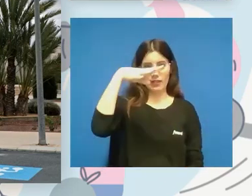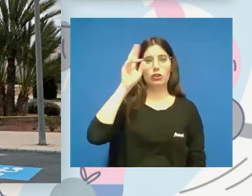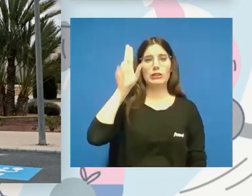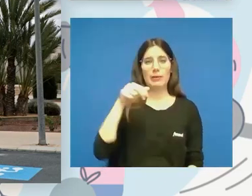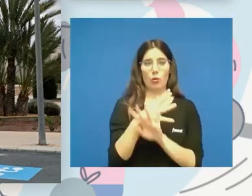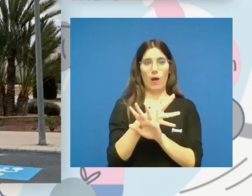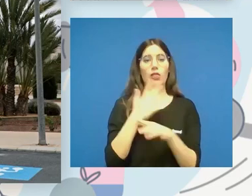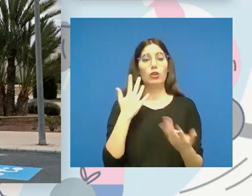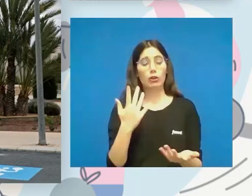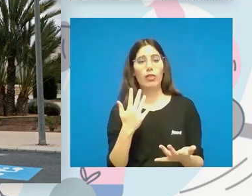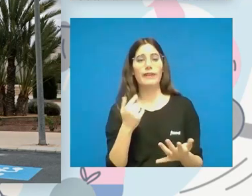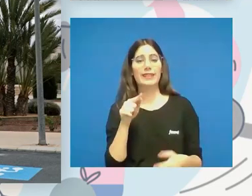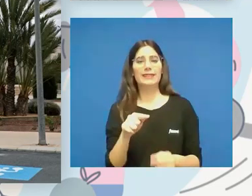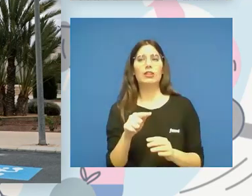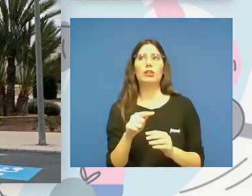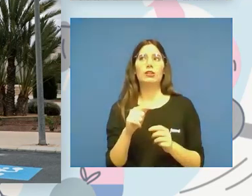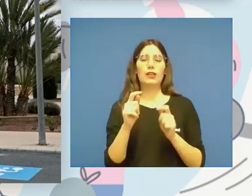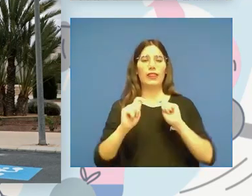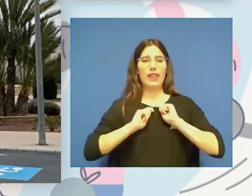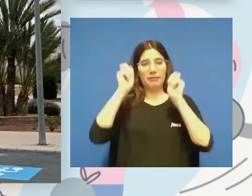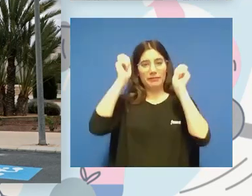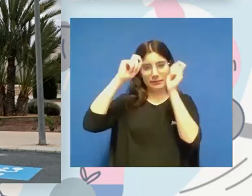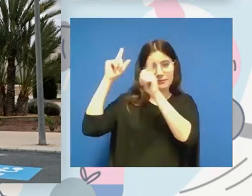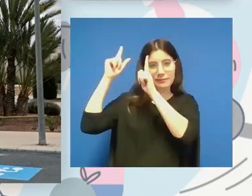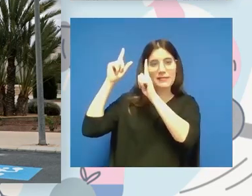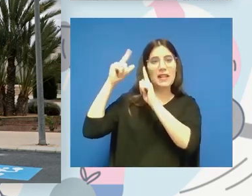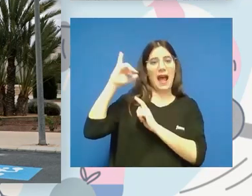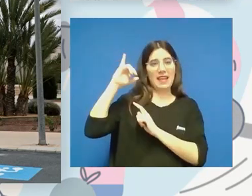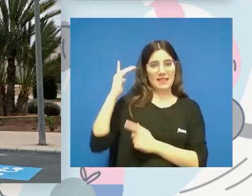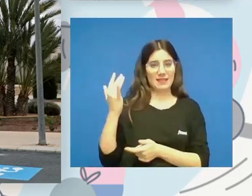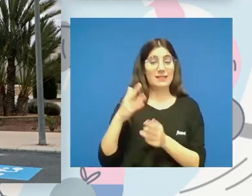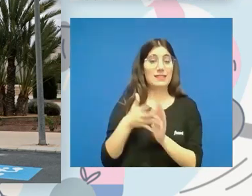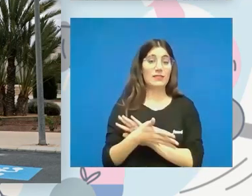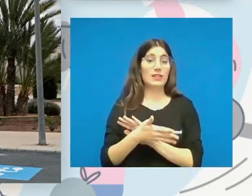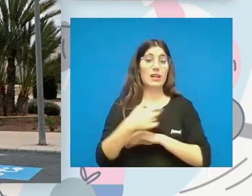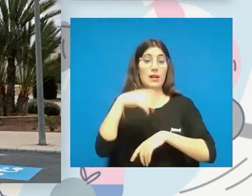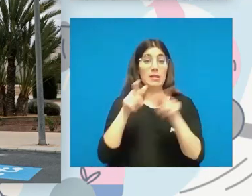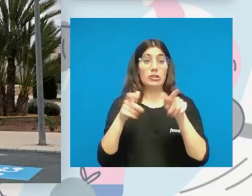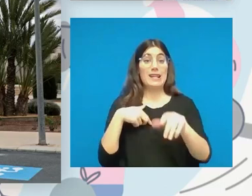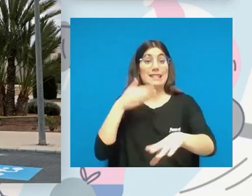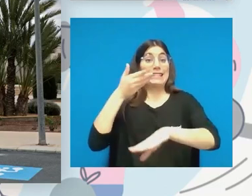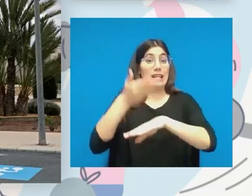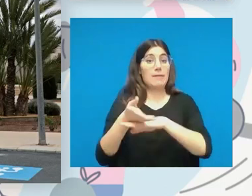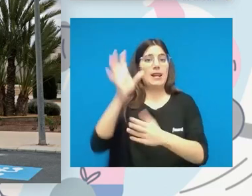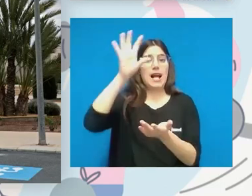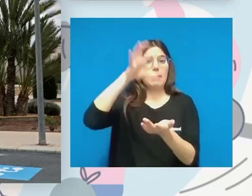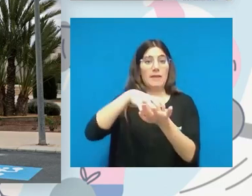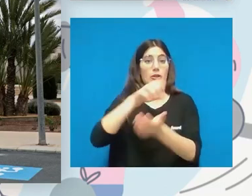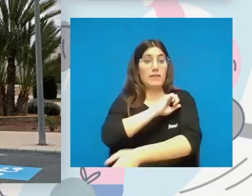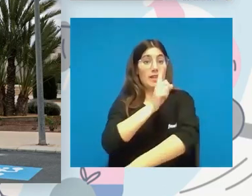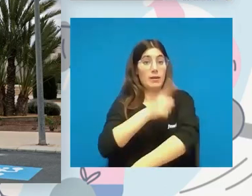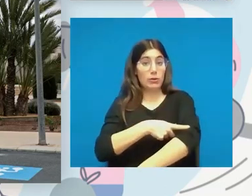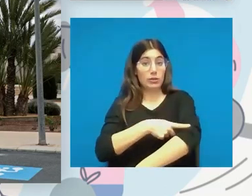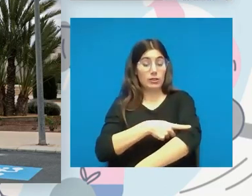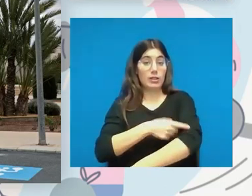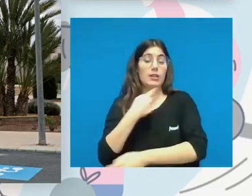crea una idea de decir, oye, todas las personas que vayan al pabellón de deporte de la universidad de Elche, que es